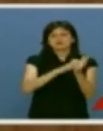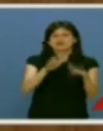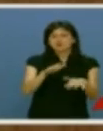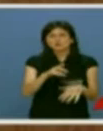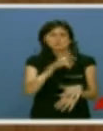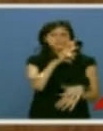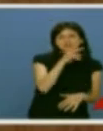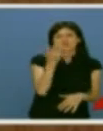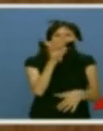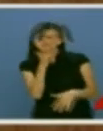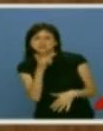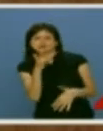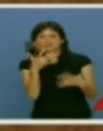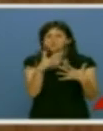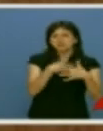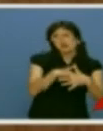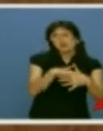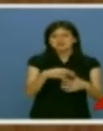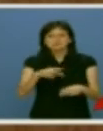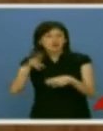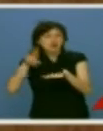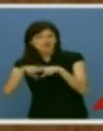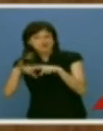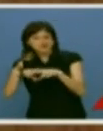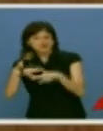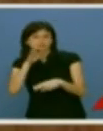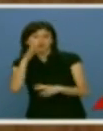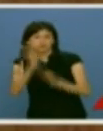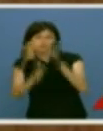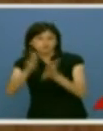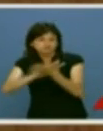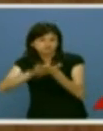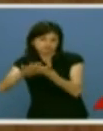o Mesa Amarilla, pero lo que no puede ser es más negra por culpa de los incendios en esta comunidad.